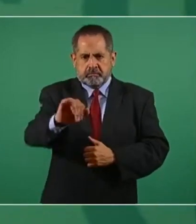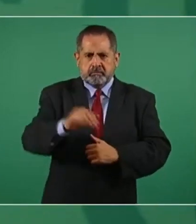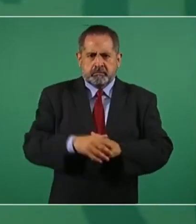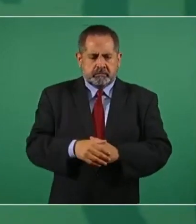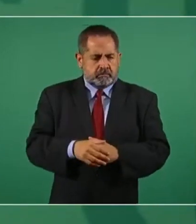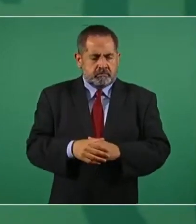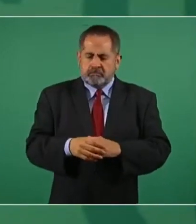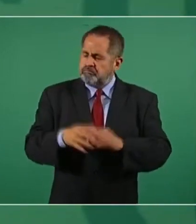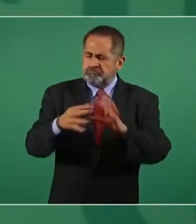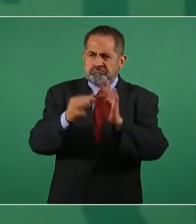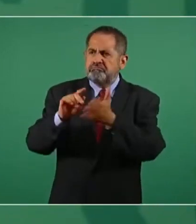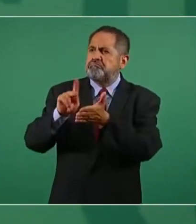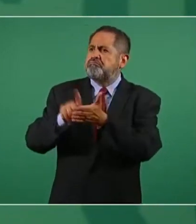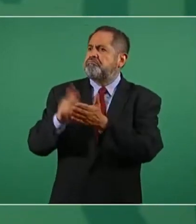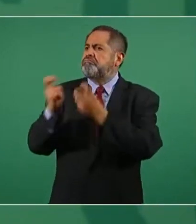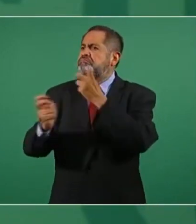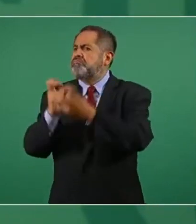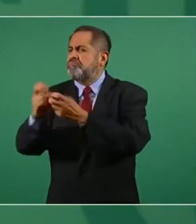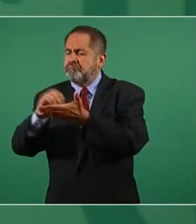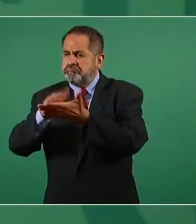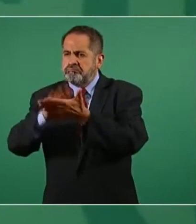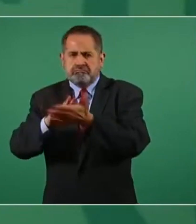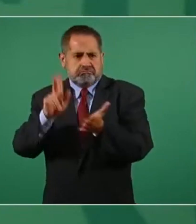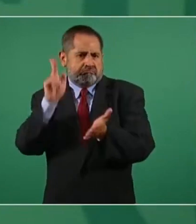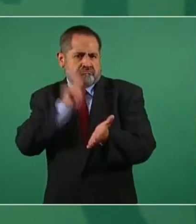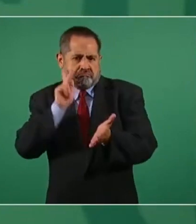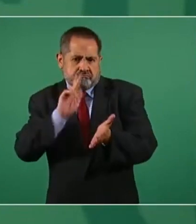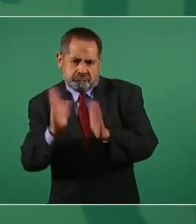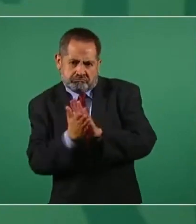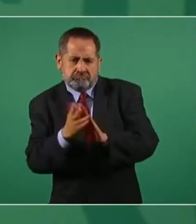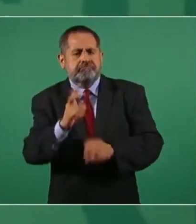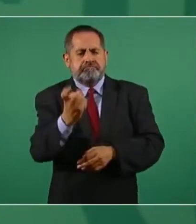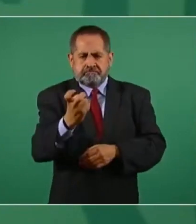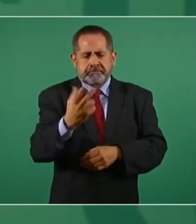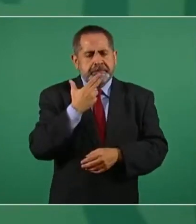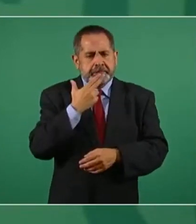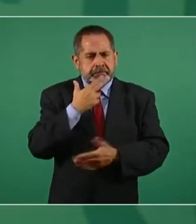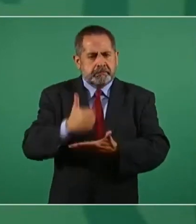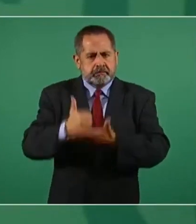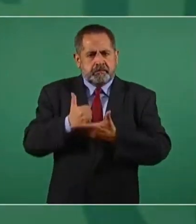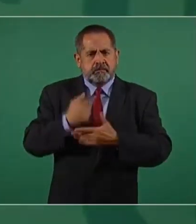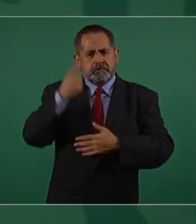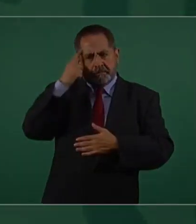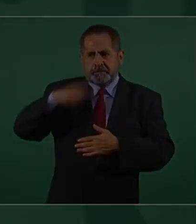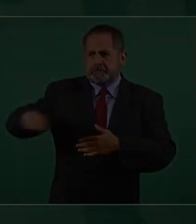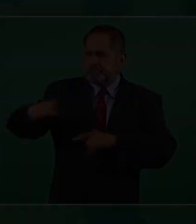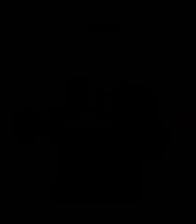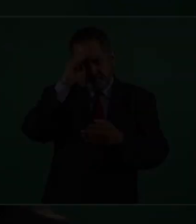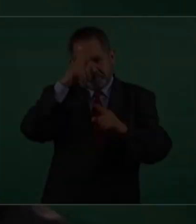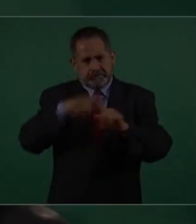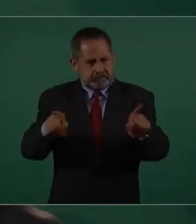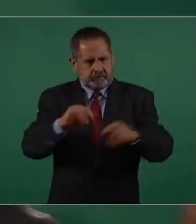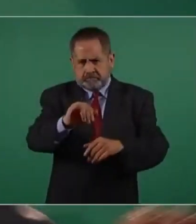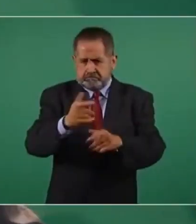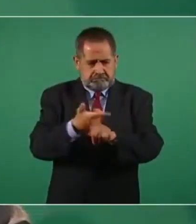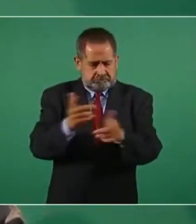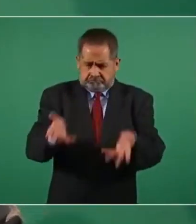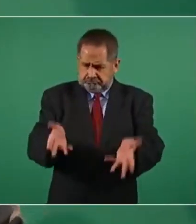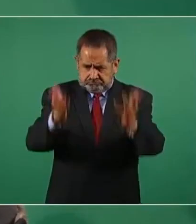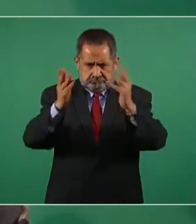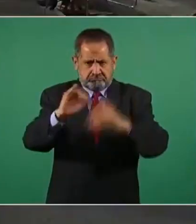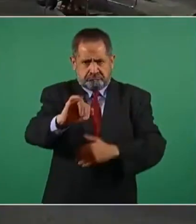crítica es fundamental, es básica, nos ayuda mucho a purificar la vida pública. adelante.